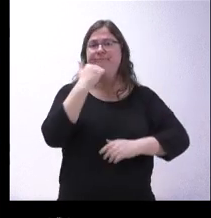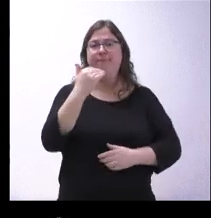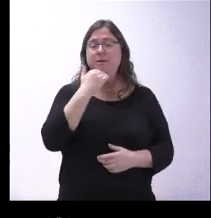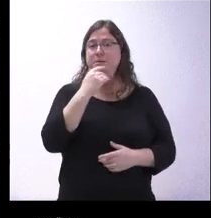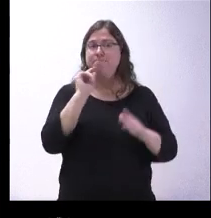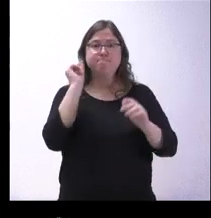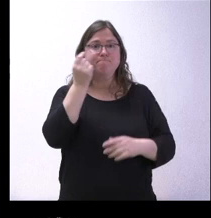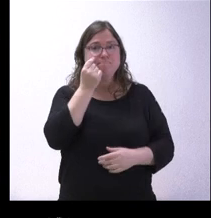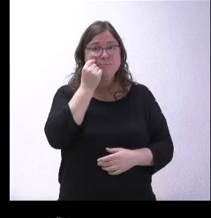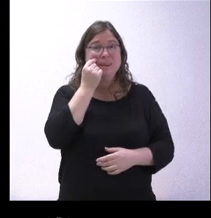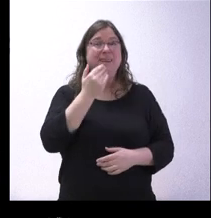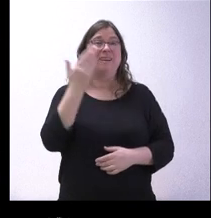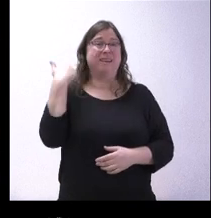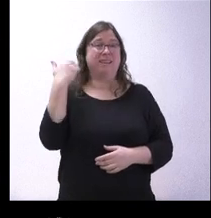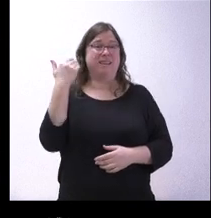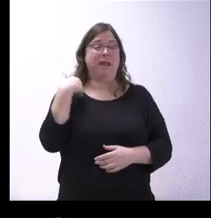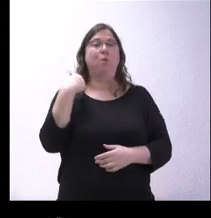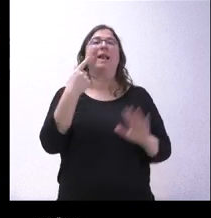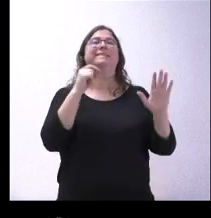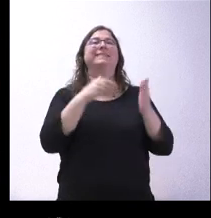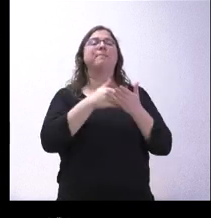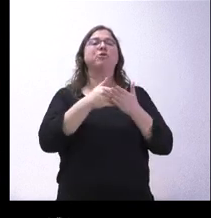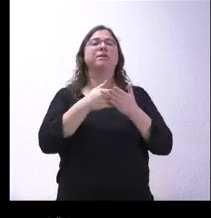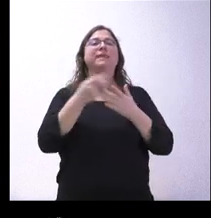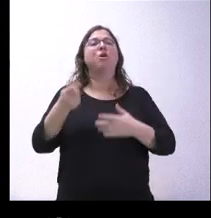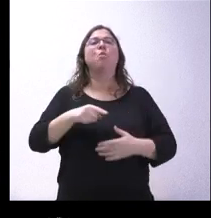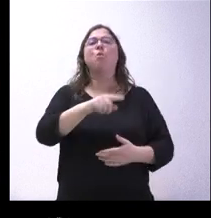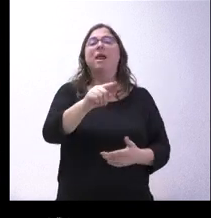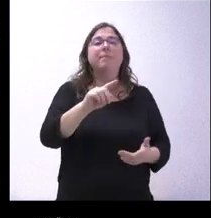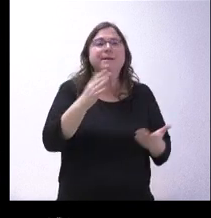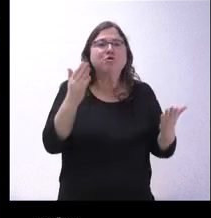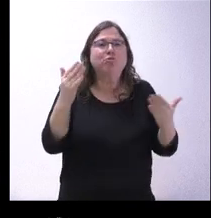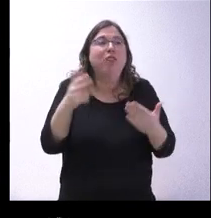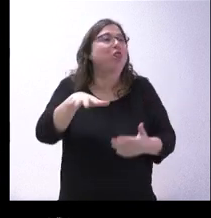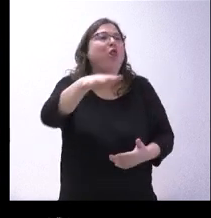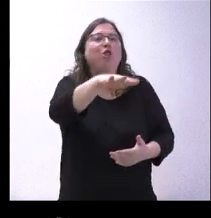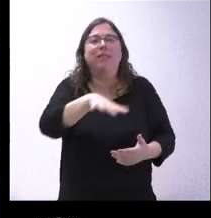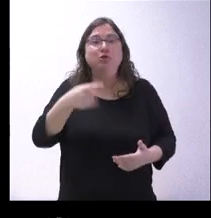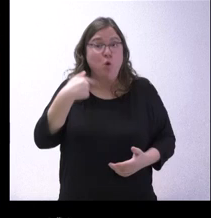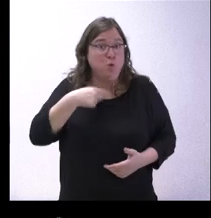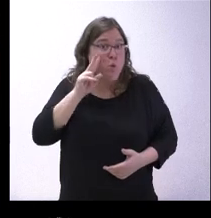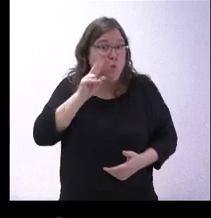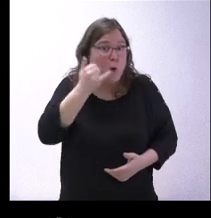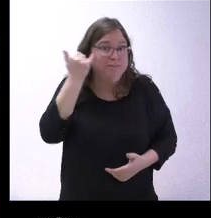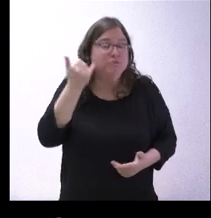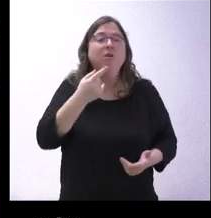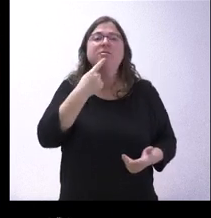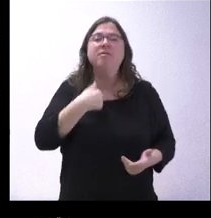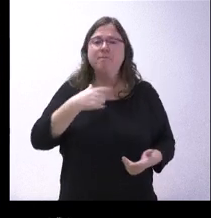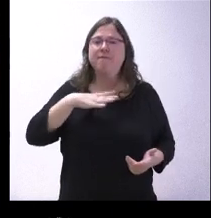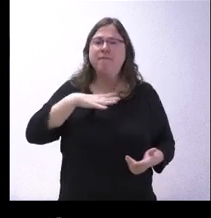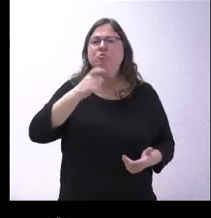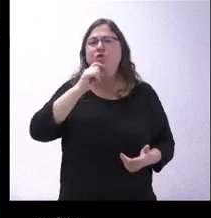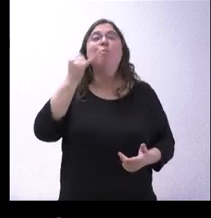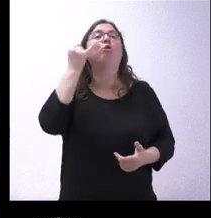parecido a los 60 millones de la Culebra. No sé si me puede decir si están por algún sitio o no los he visto o cómo andan estos